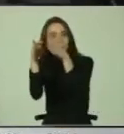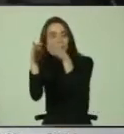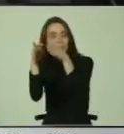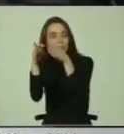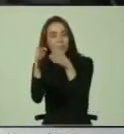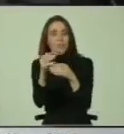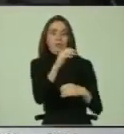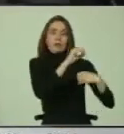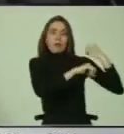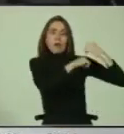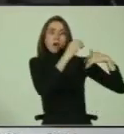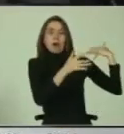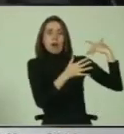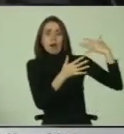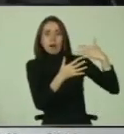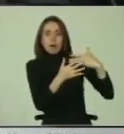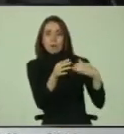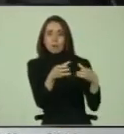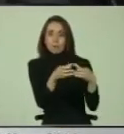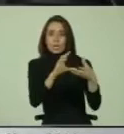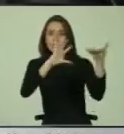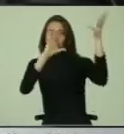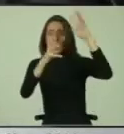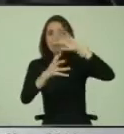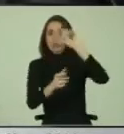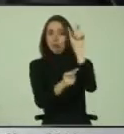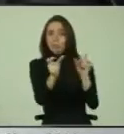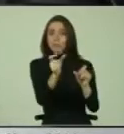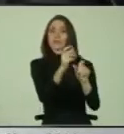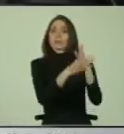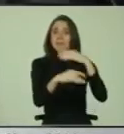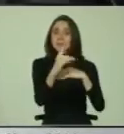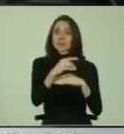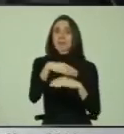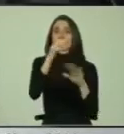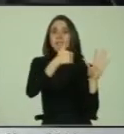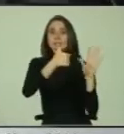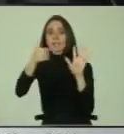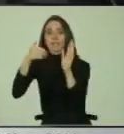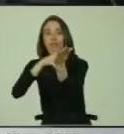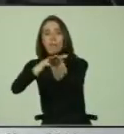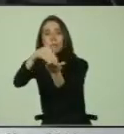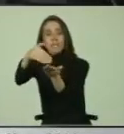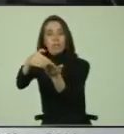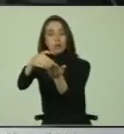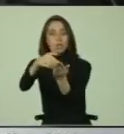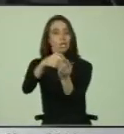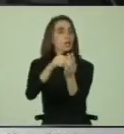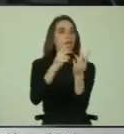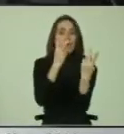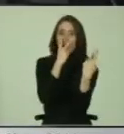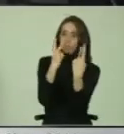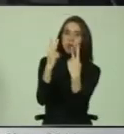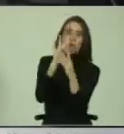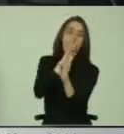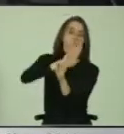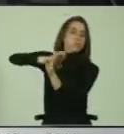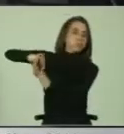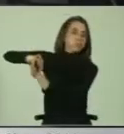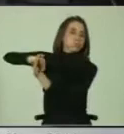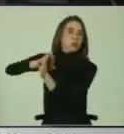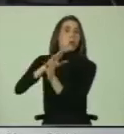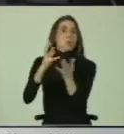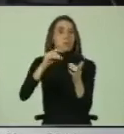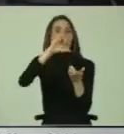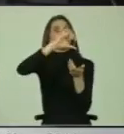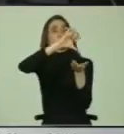este colectivo, que a nivel mundial suma más de 600 millones de personas, fue invisibilizado en muchas sociedades y